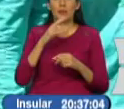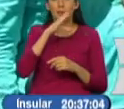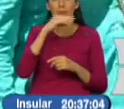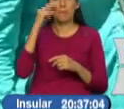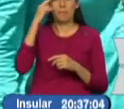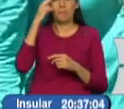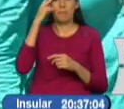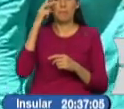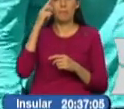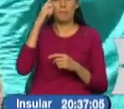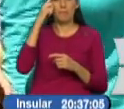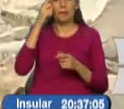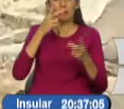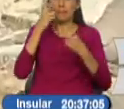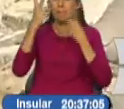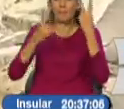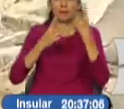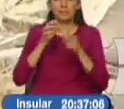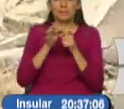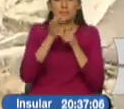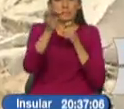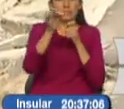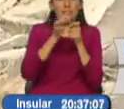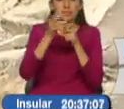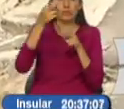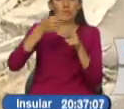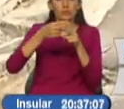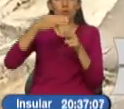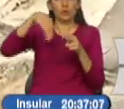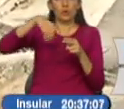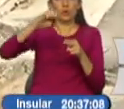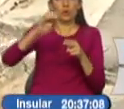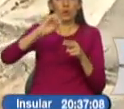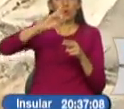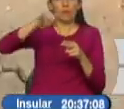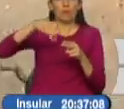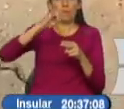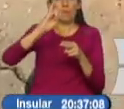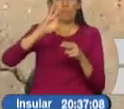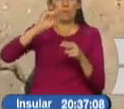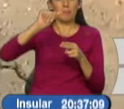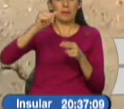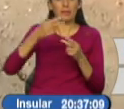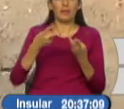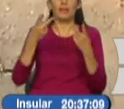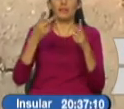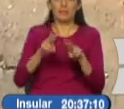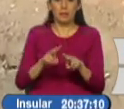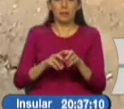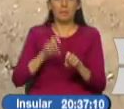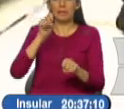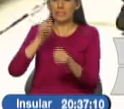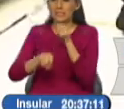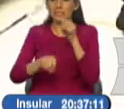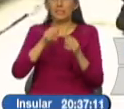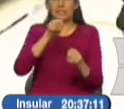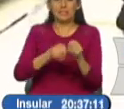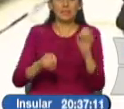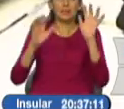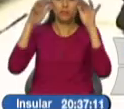Mejía del cantón Puerto Viejo donde las fuertes lluvias provocaron el deslizamiento de tierra y el colapso de una carpeta asfáltica.